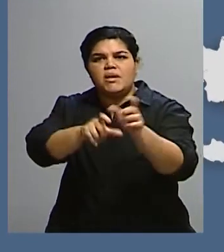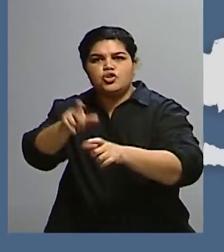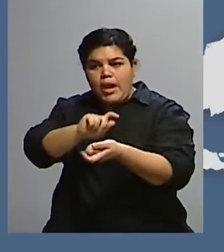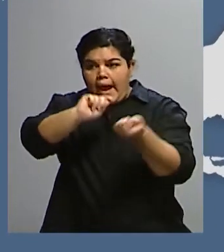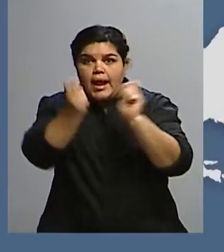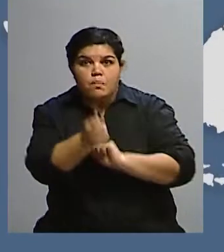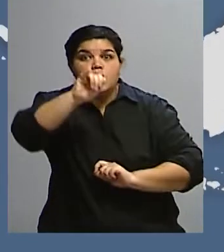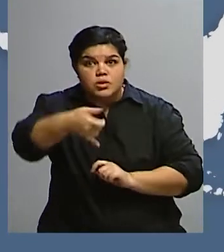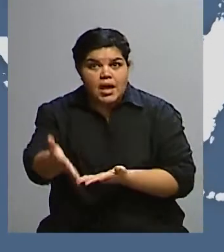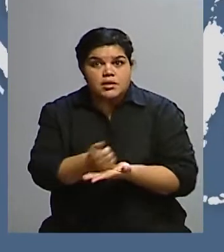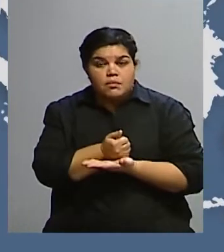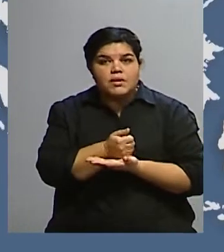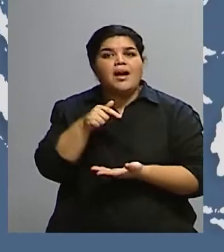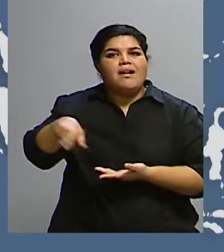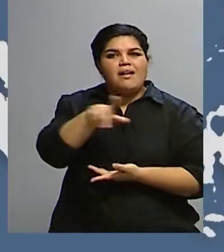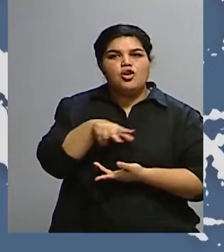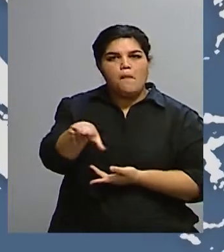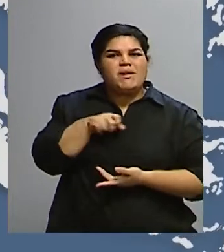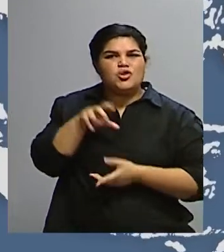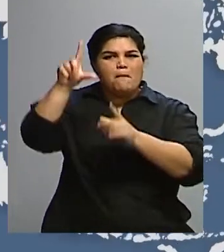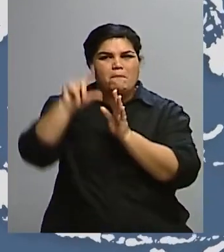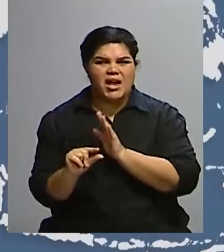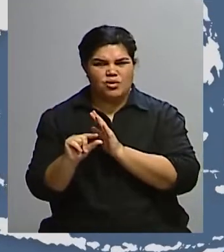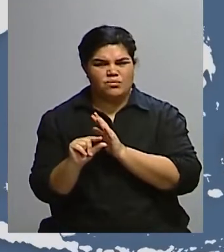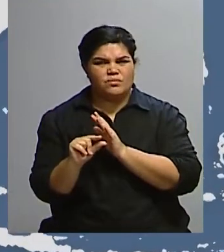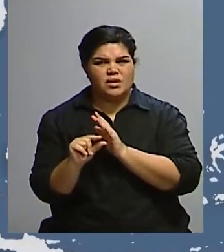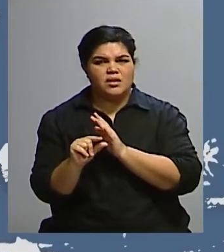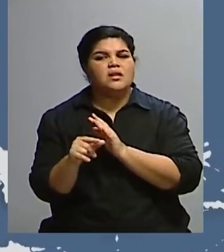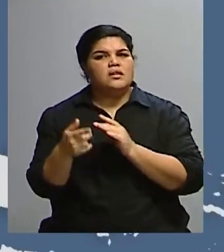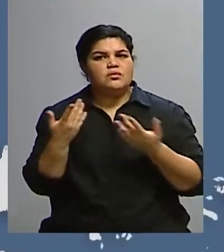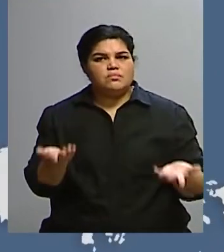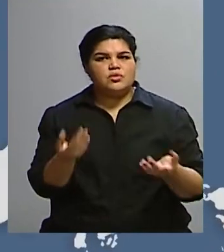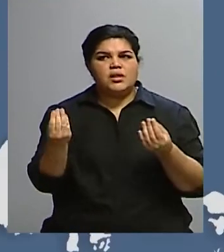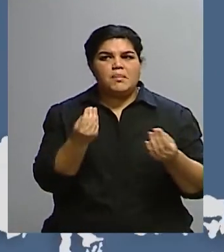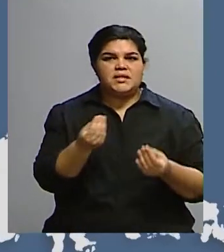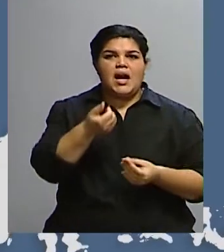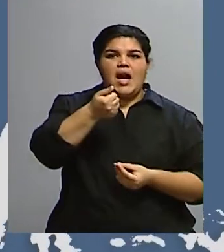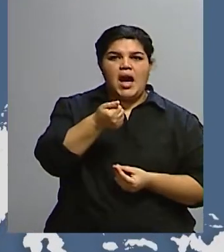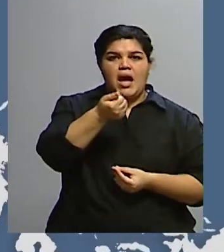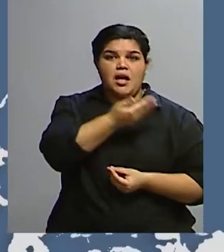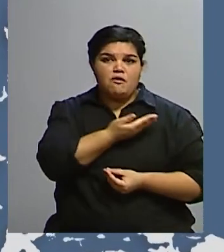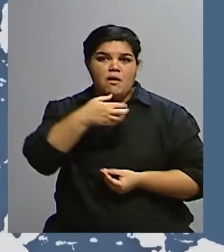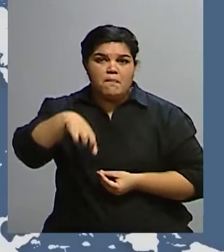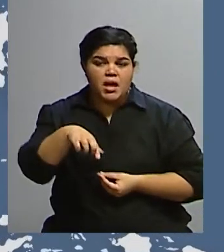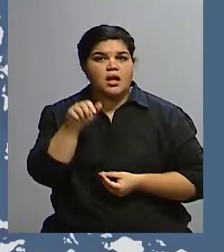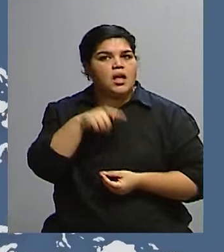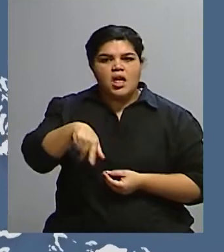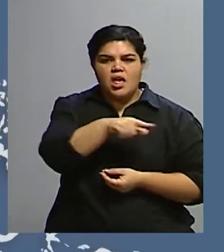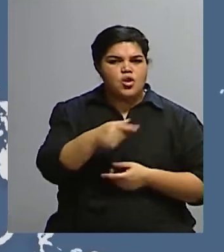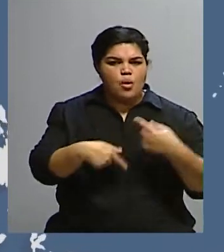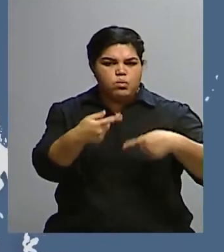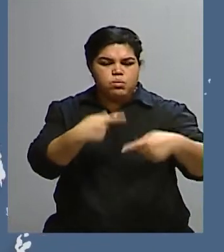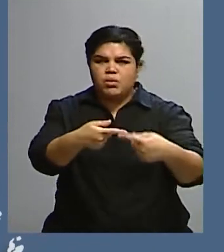para determinada población que con mucha vehemencia dice AFP, pero ellos mismos no la tienen. Por lo tanto acá